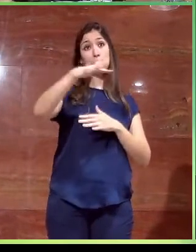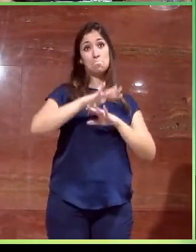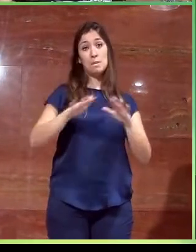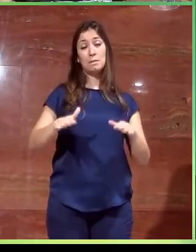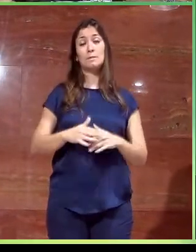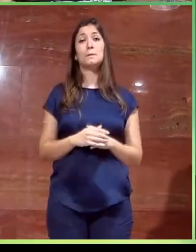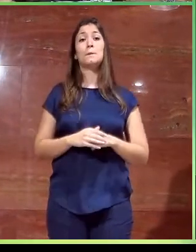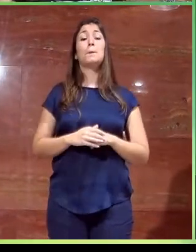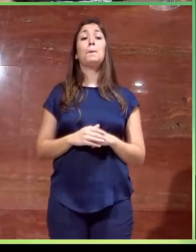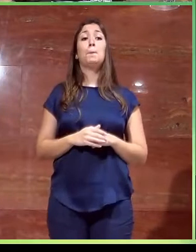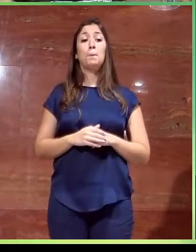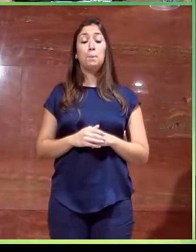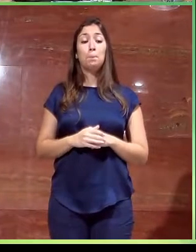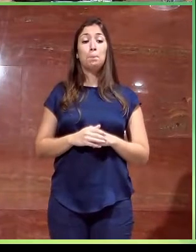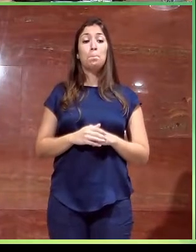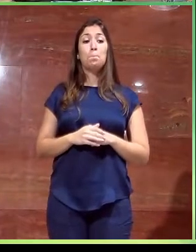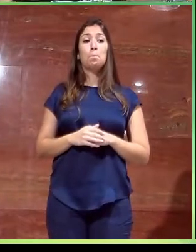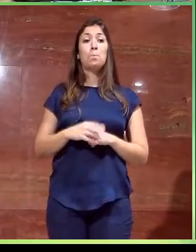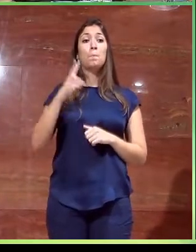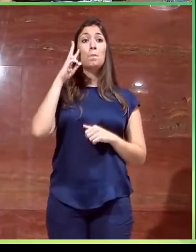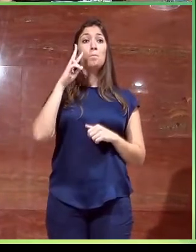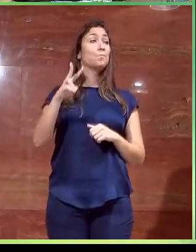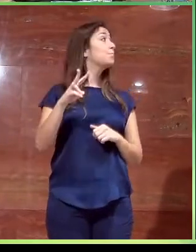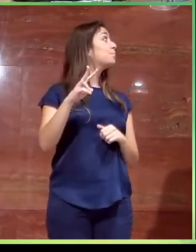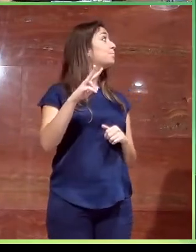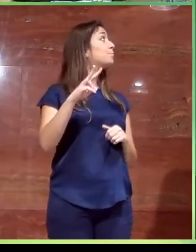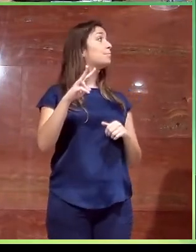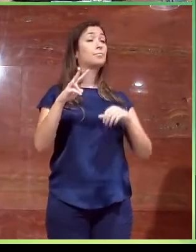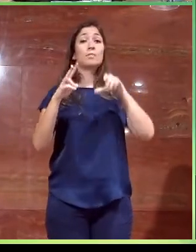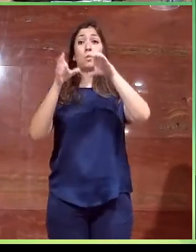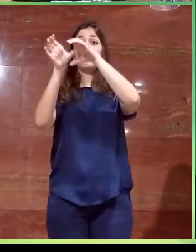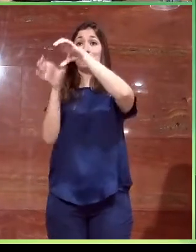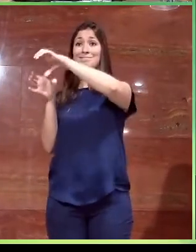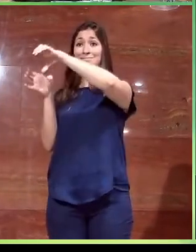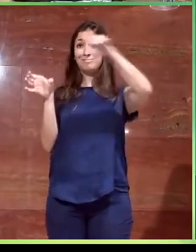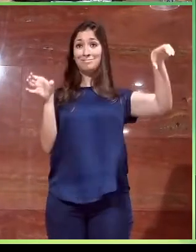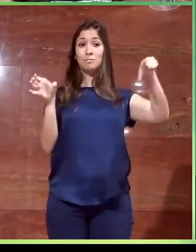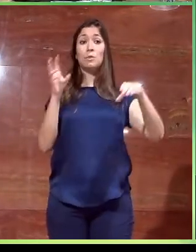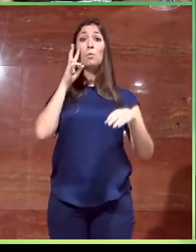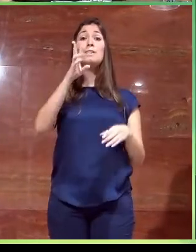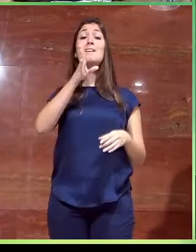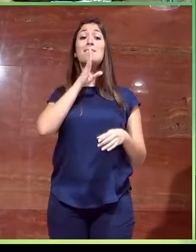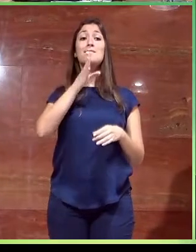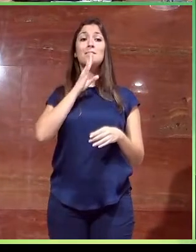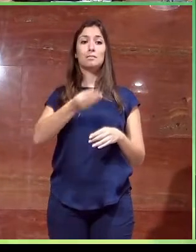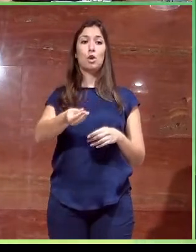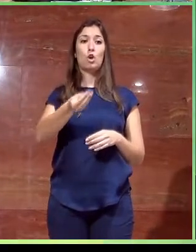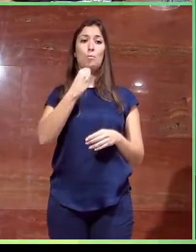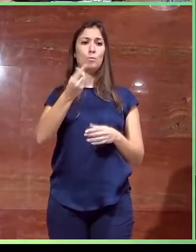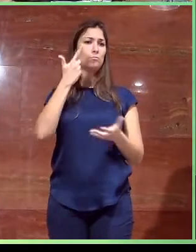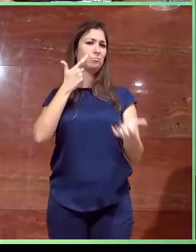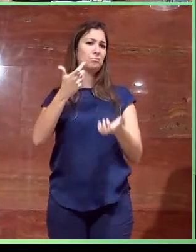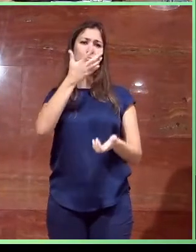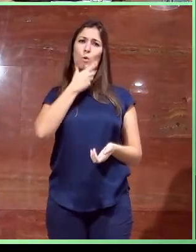Entonces, al final de este brazo de aquí, se sitúa el comedor, que es un comedor, como veis, muy bello,